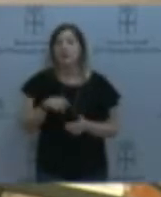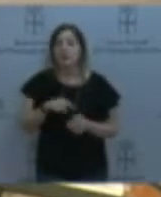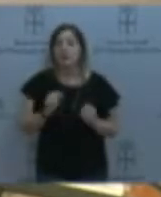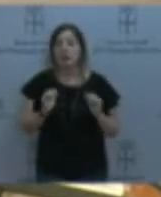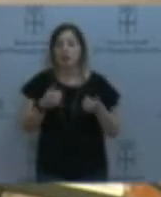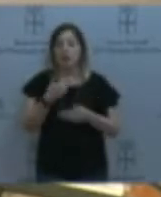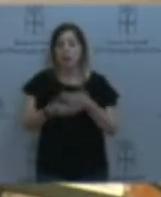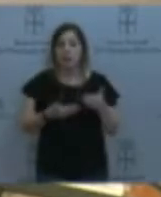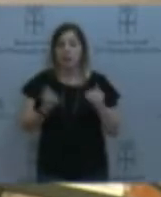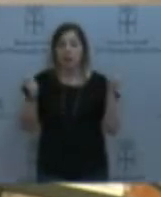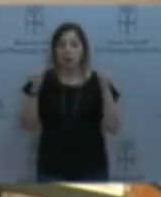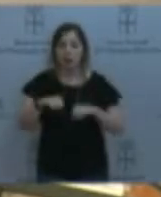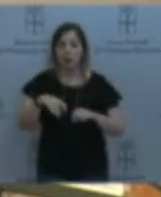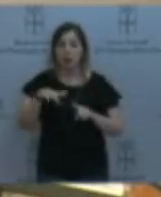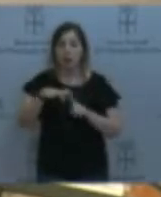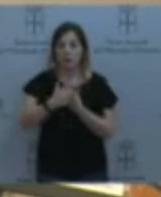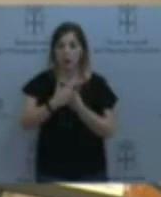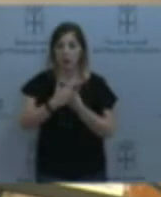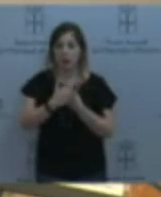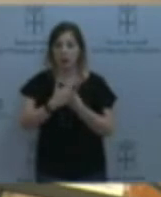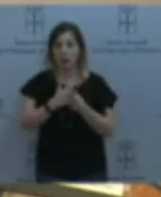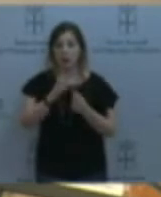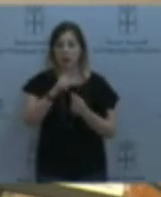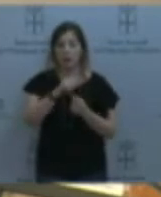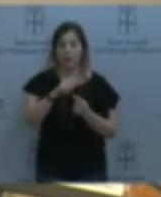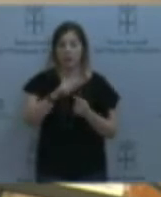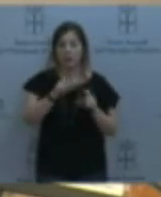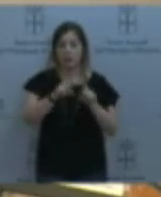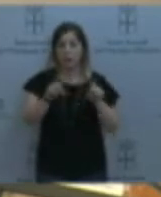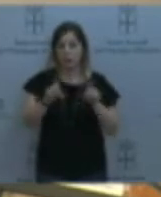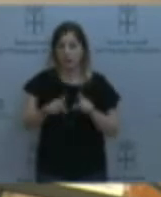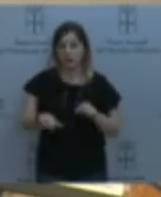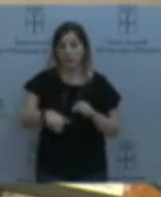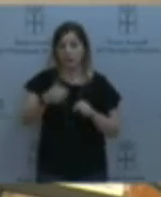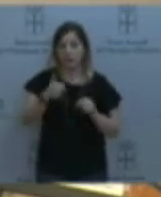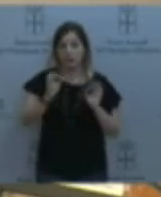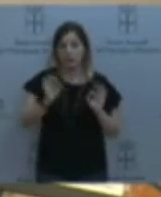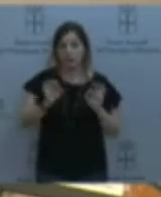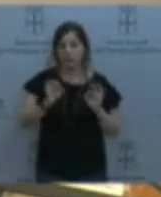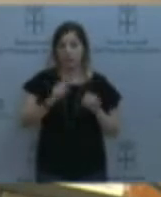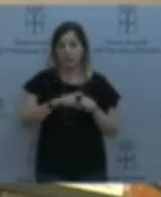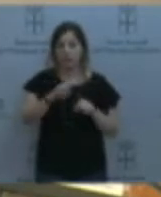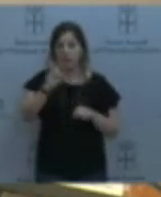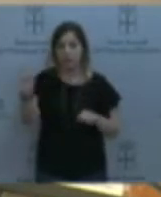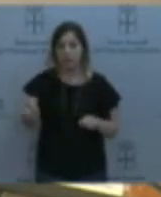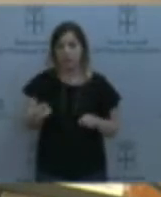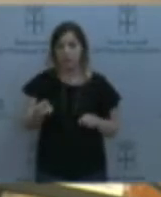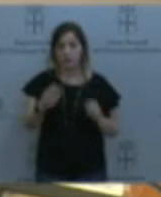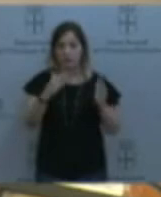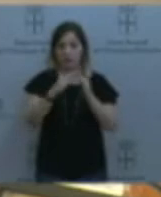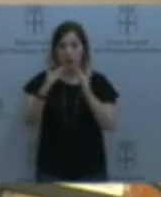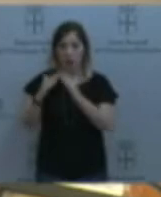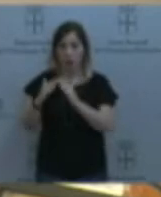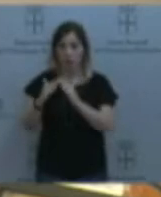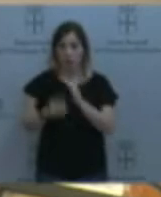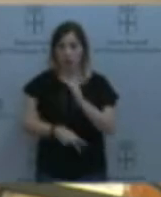donde hemos buscado la diversidad de tipologías, tanto alojamiento general, alojamiento de necesidades educativas